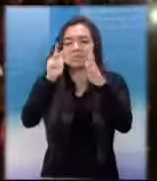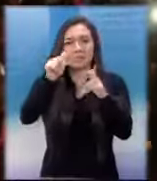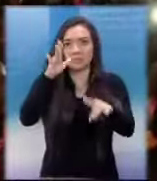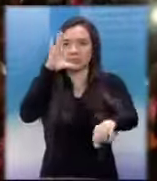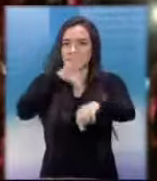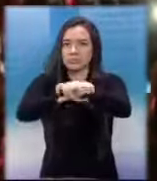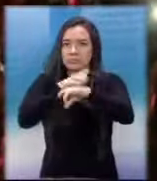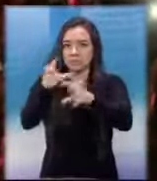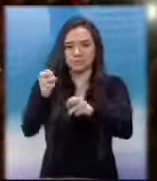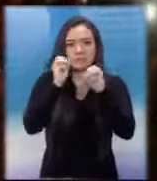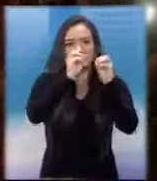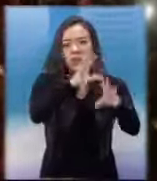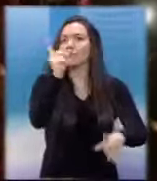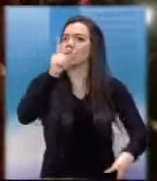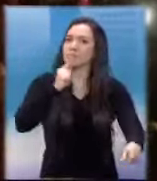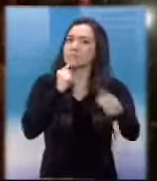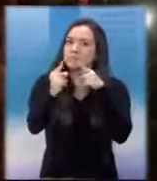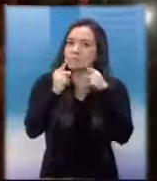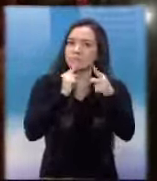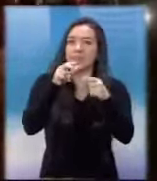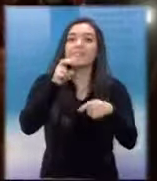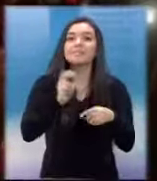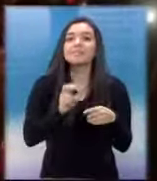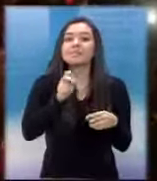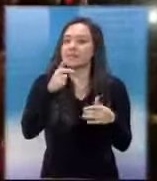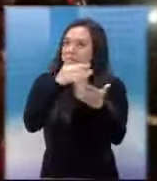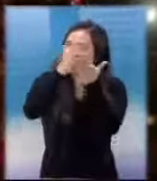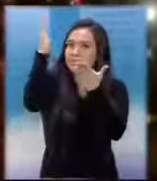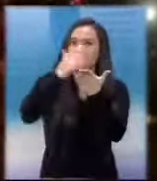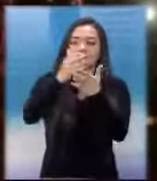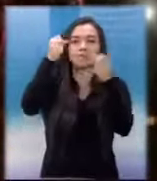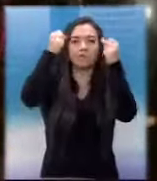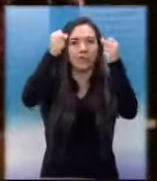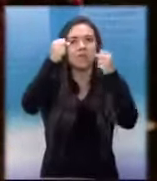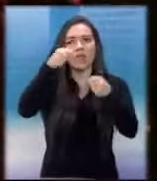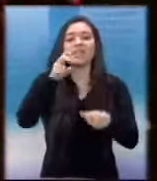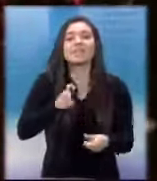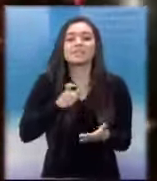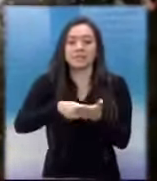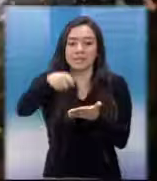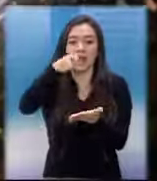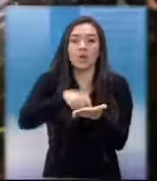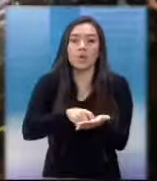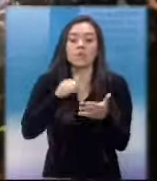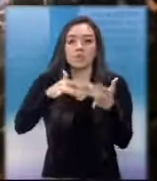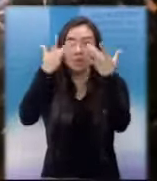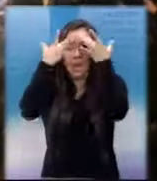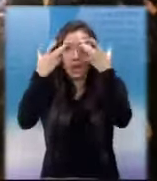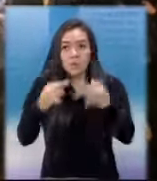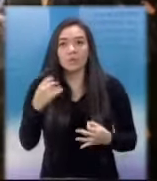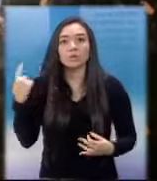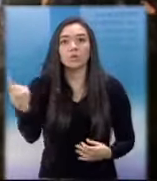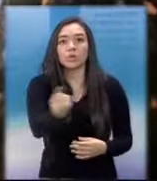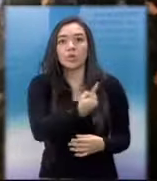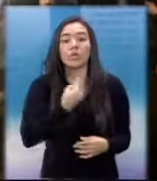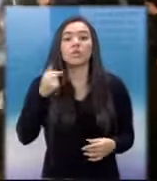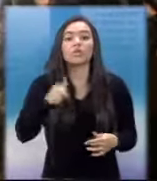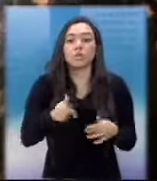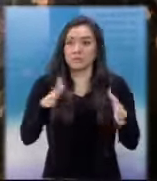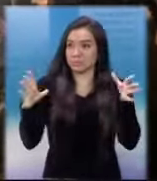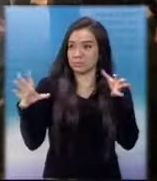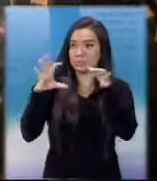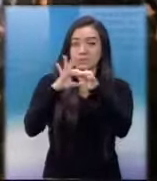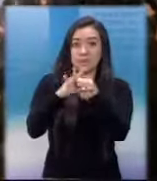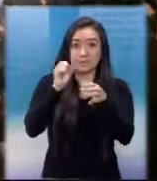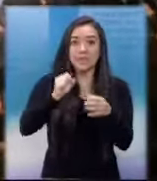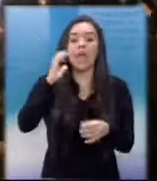iniciar el diálogo de las autoridades. El objetivo final de las protestas es firmar el acuerdo de la Asociación entre Ucrania y la